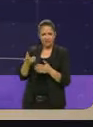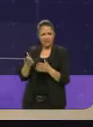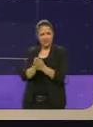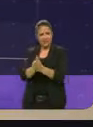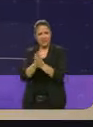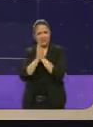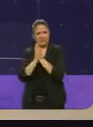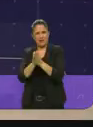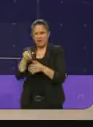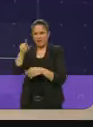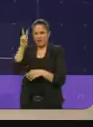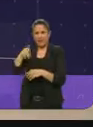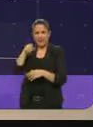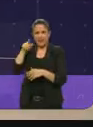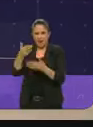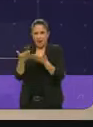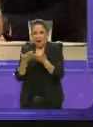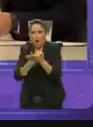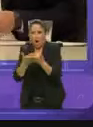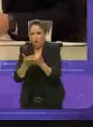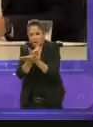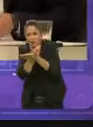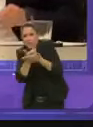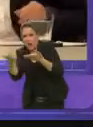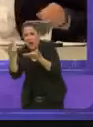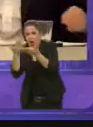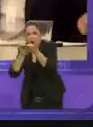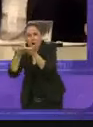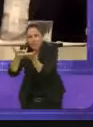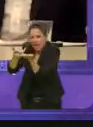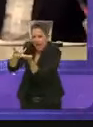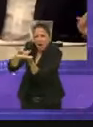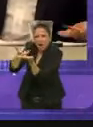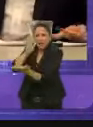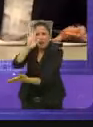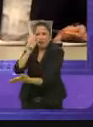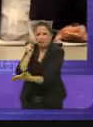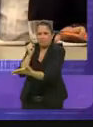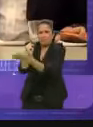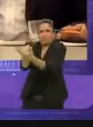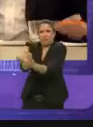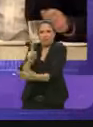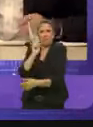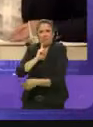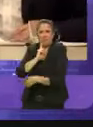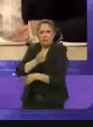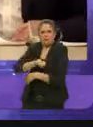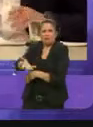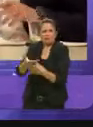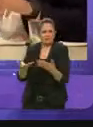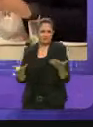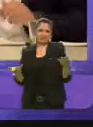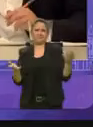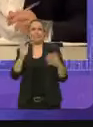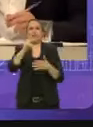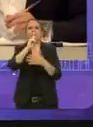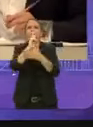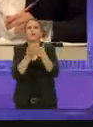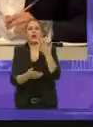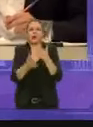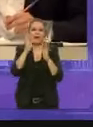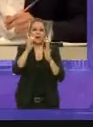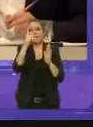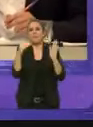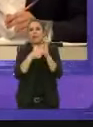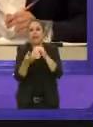y más estigmatizante. Rosa, pero bueno, hablemos realmente de los temas serios. El programa de los mil días